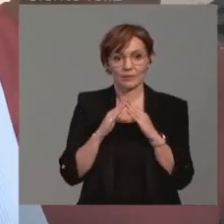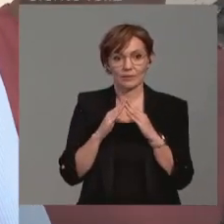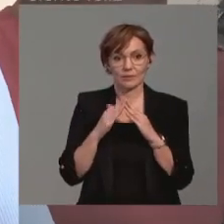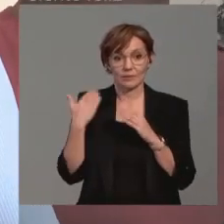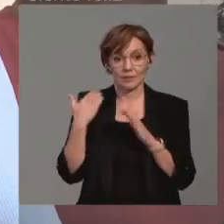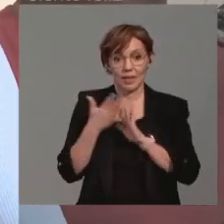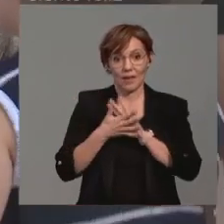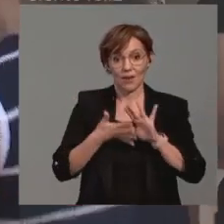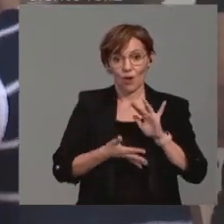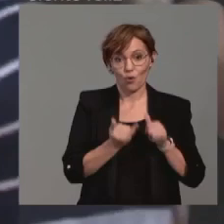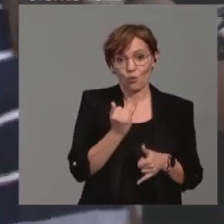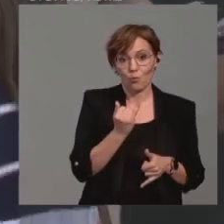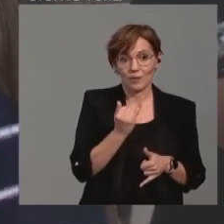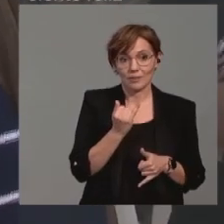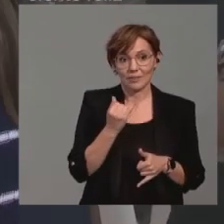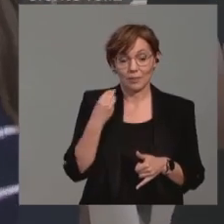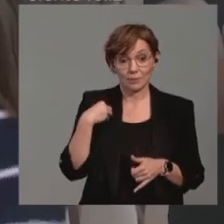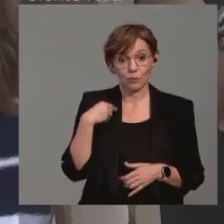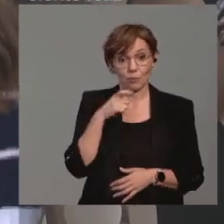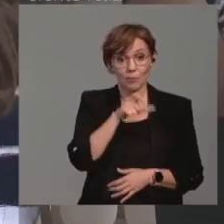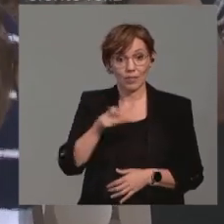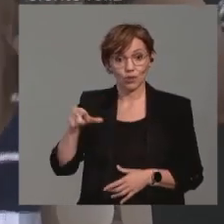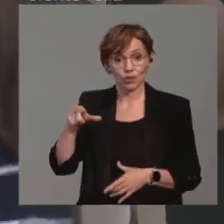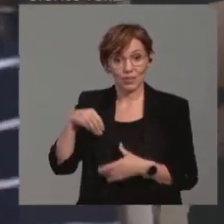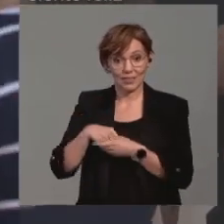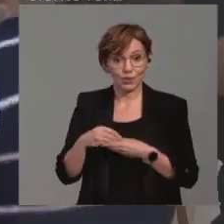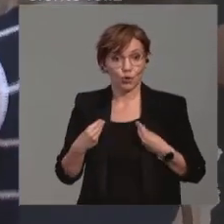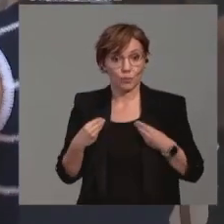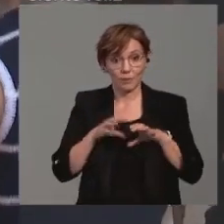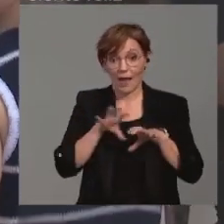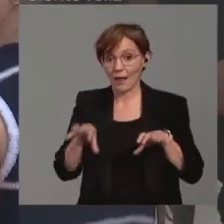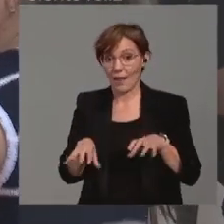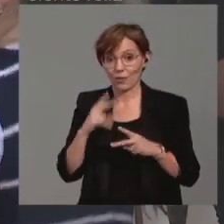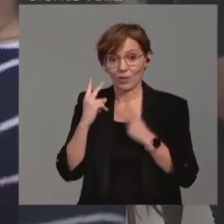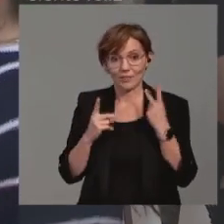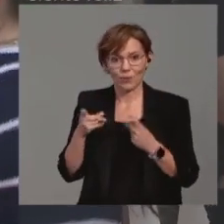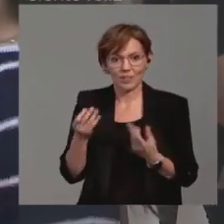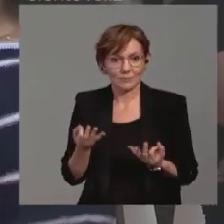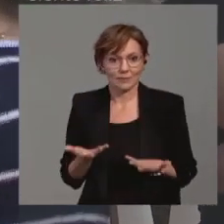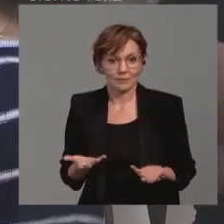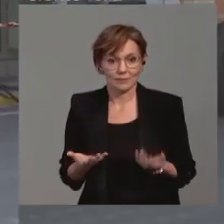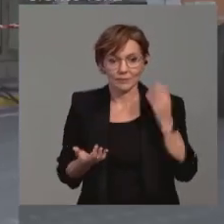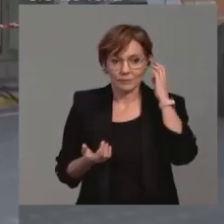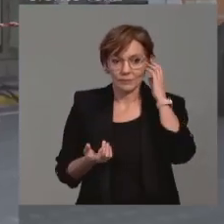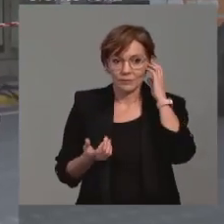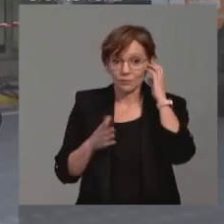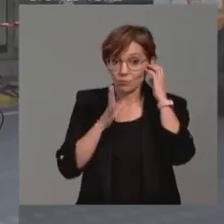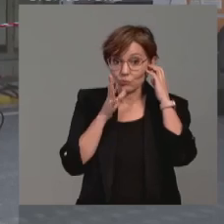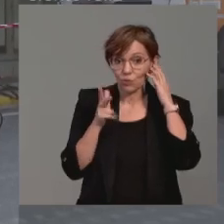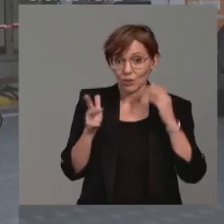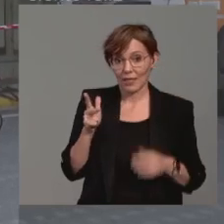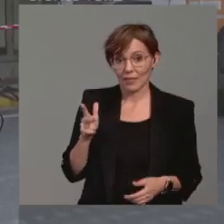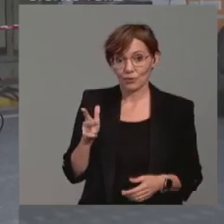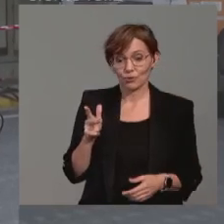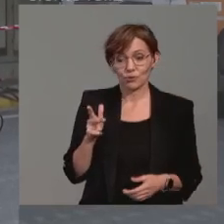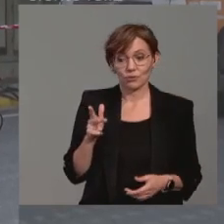hablado de Ocupa, pues la vivienda de estas personas que viven ahí al lado del restaurante, ¿qué va a ocurrir con ellas? Porque estamos hablando que todos tenemos derecho a una vivienda